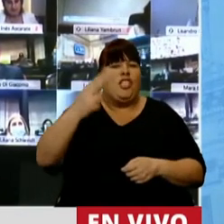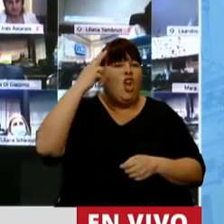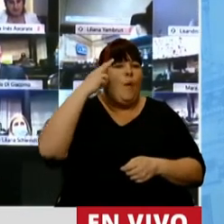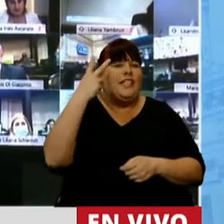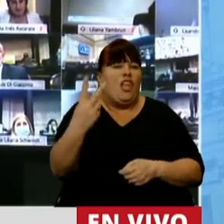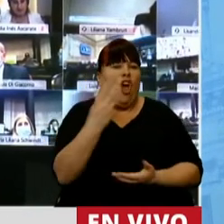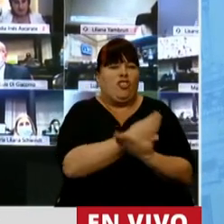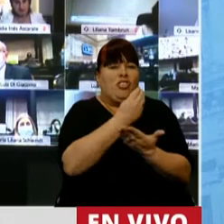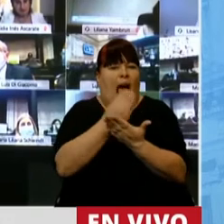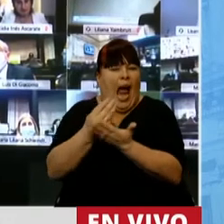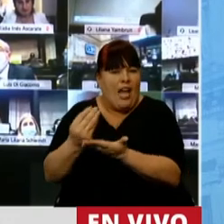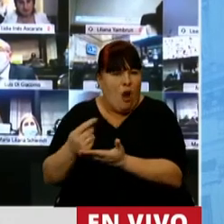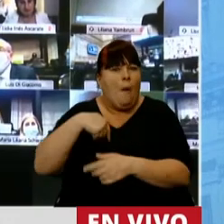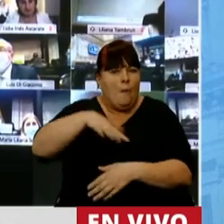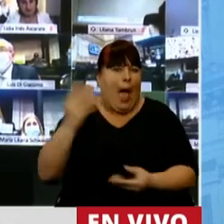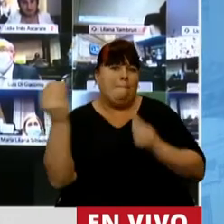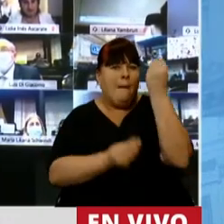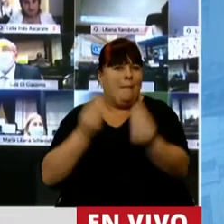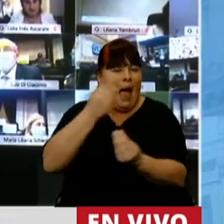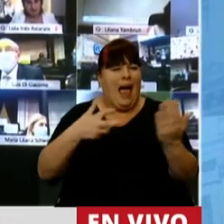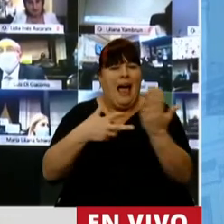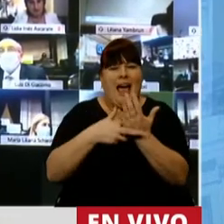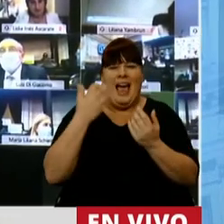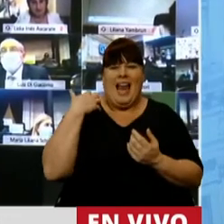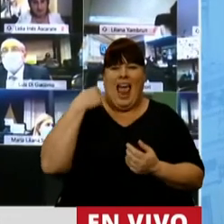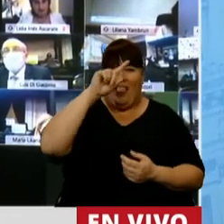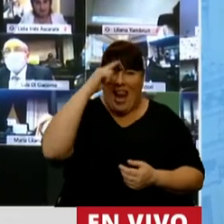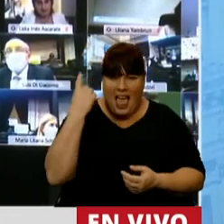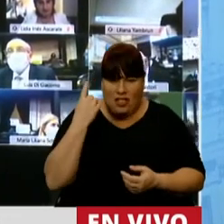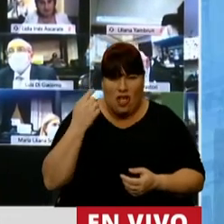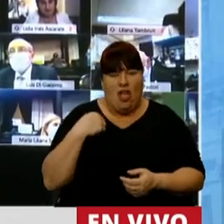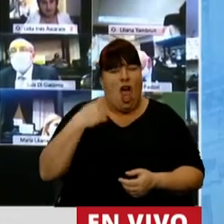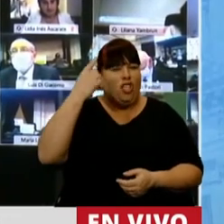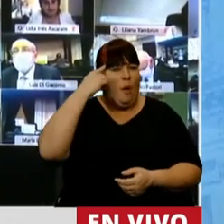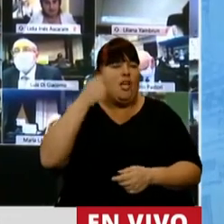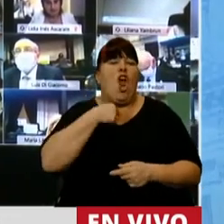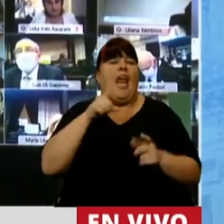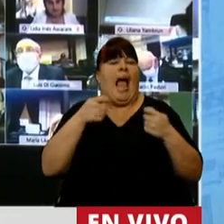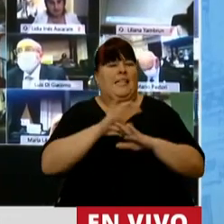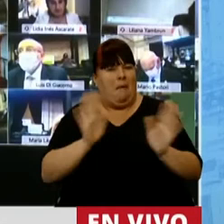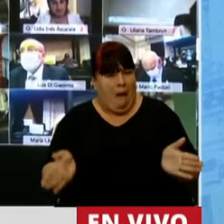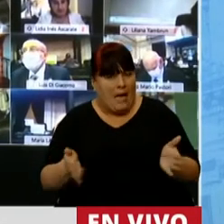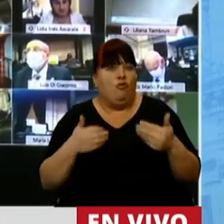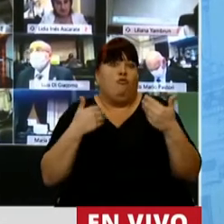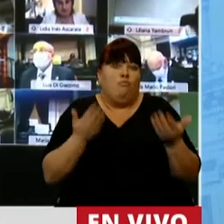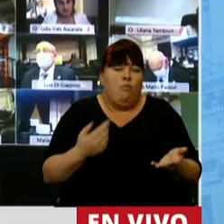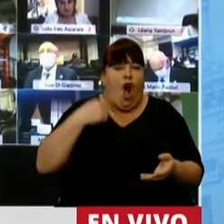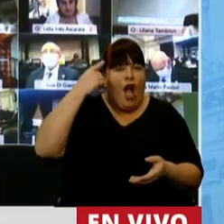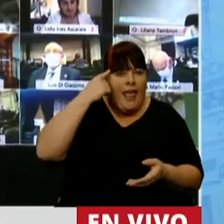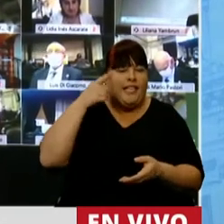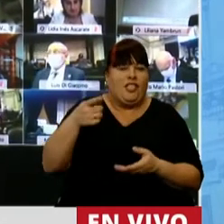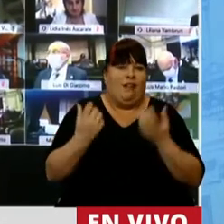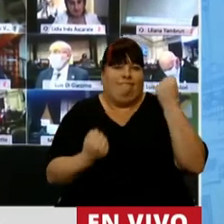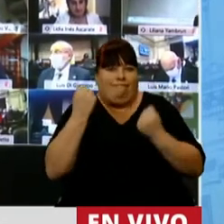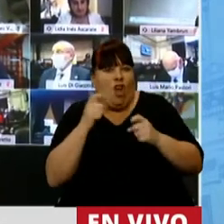292 cargos de personal va a aumentar la Auditoría General de la Nación. Yo pensé que no querían más gastos y que por eso se